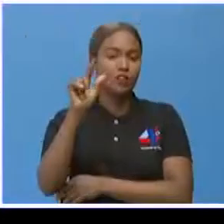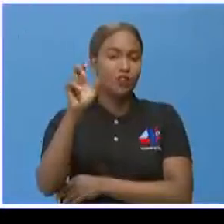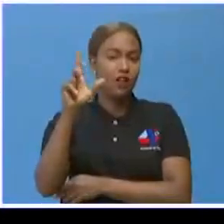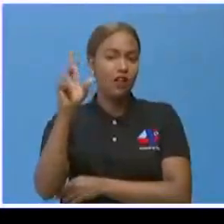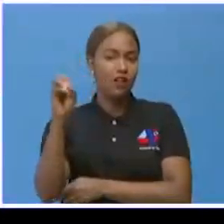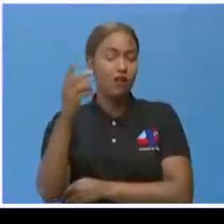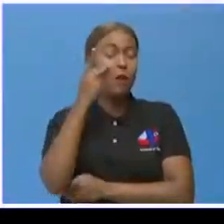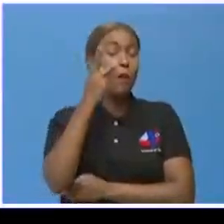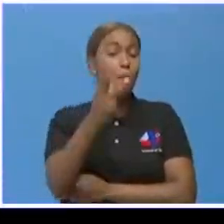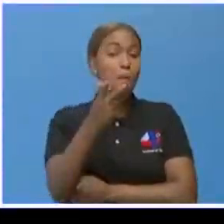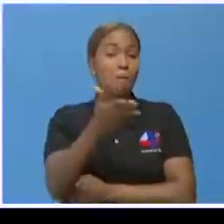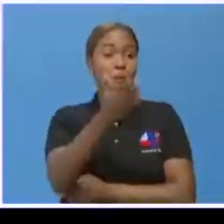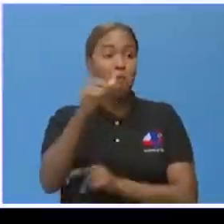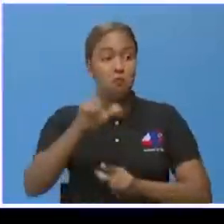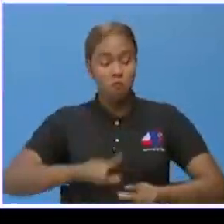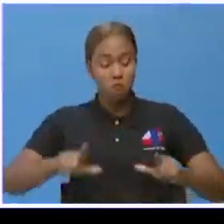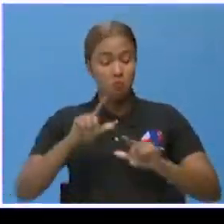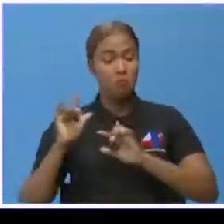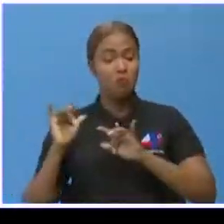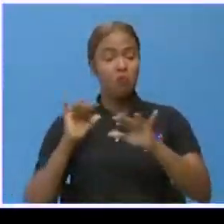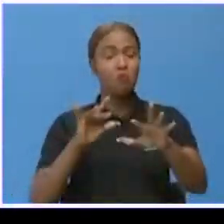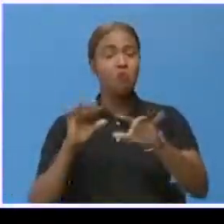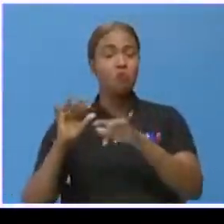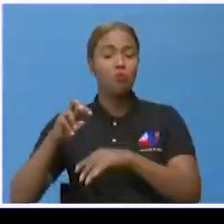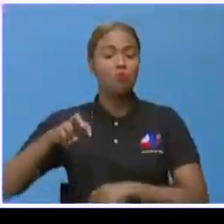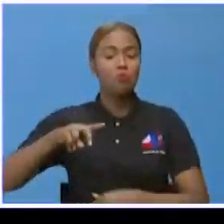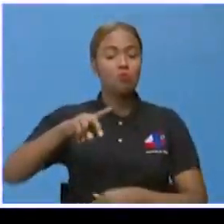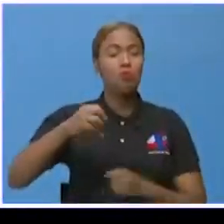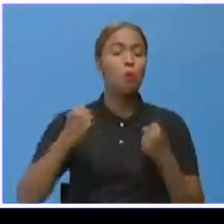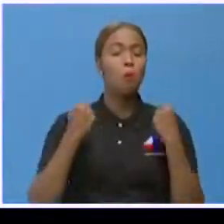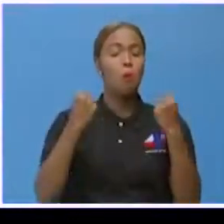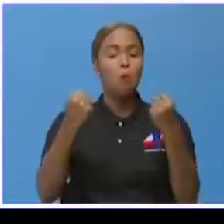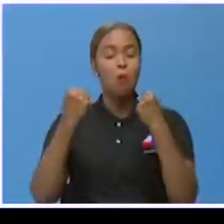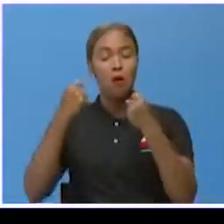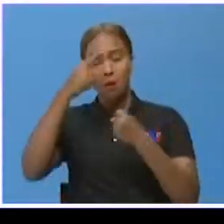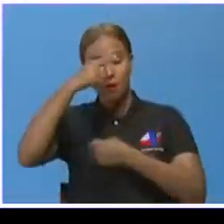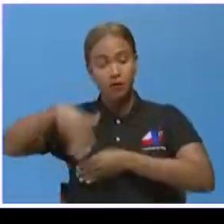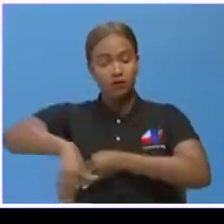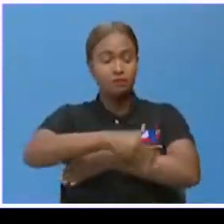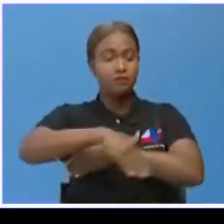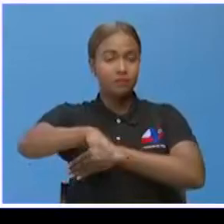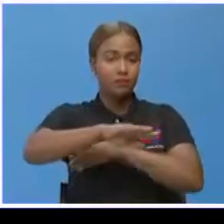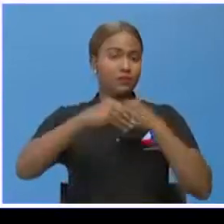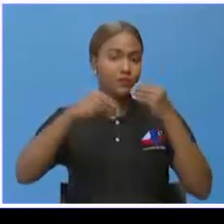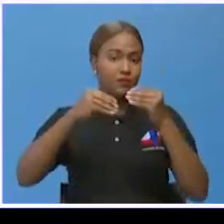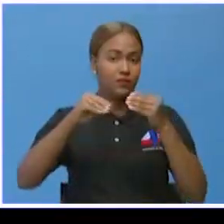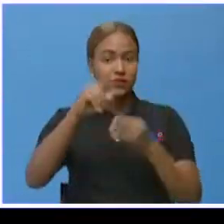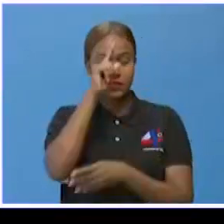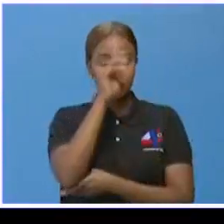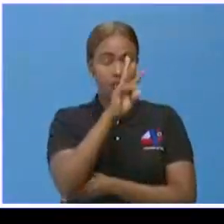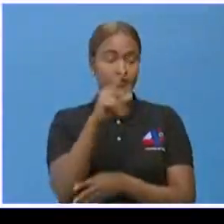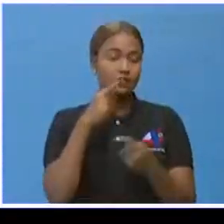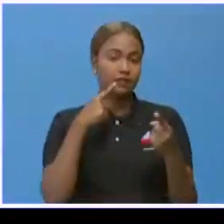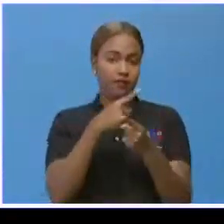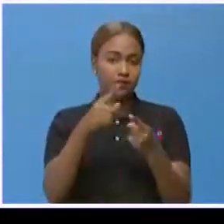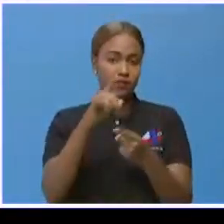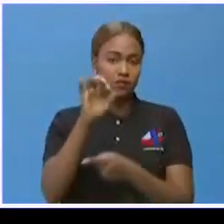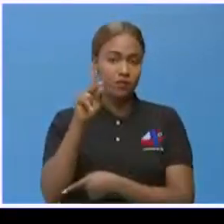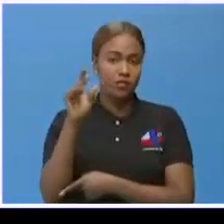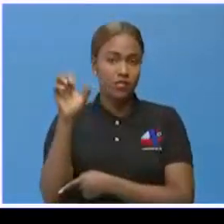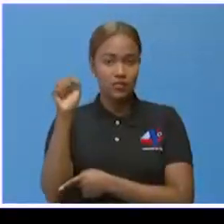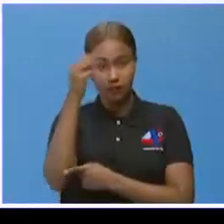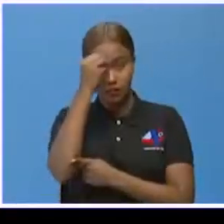se constató que ciudadanos se desplazaban a pie y en vehículos por estas calles comerciales. Para 4R de Noticias,